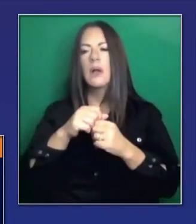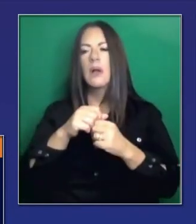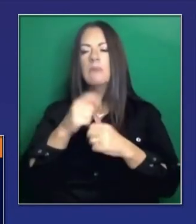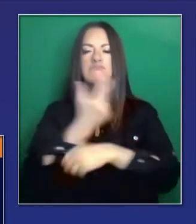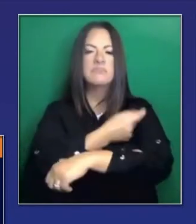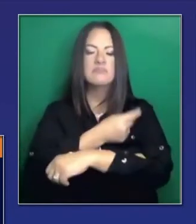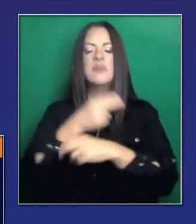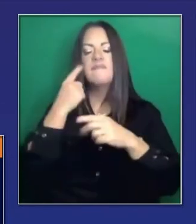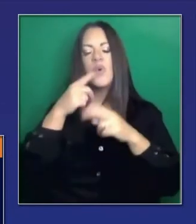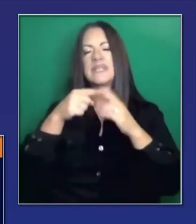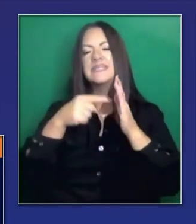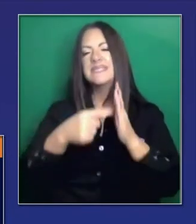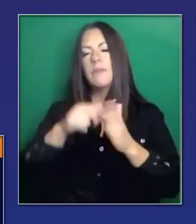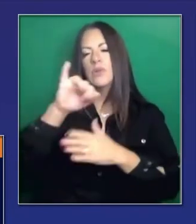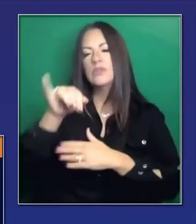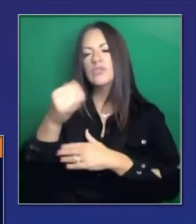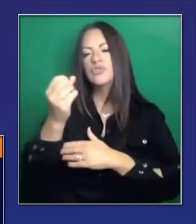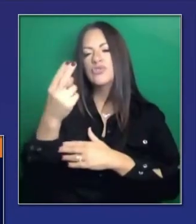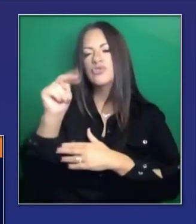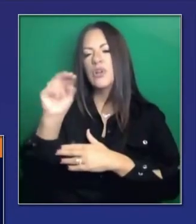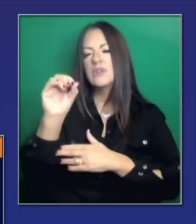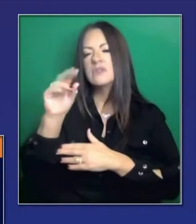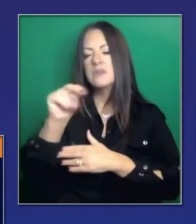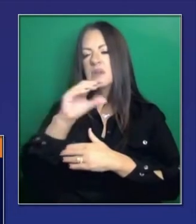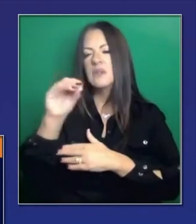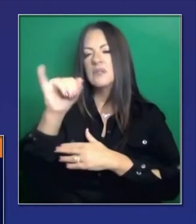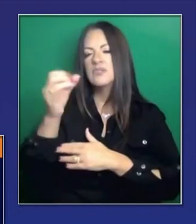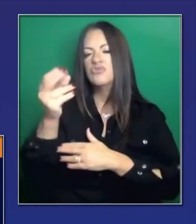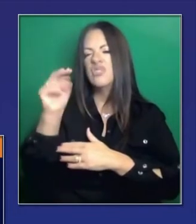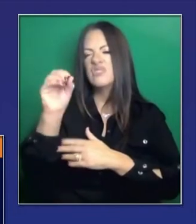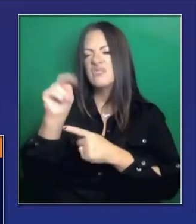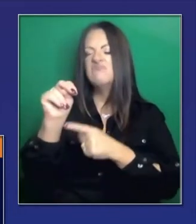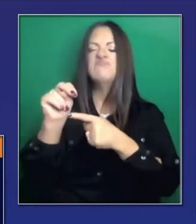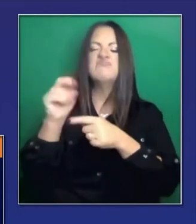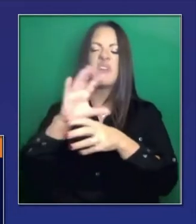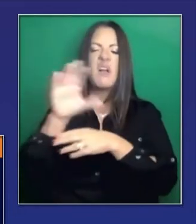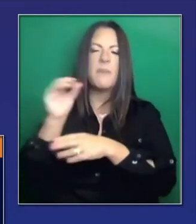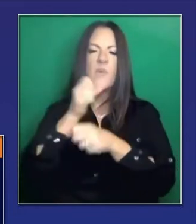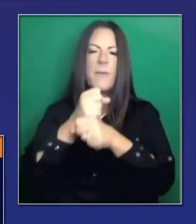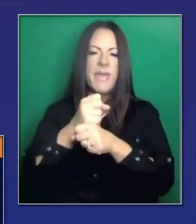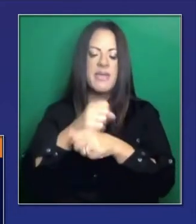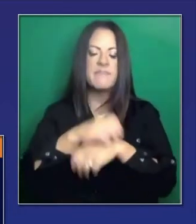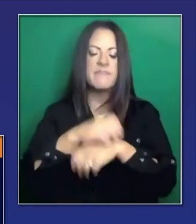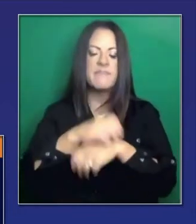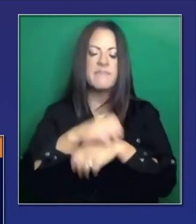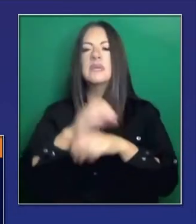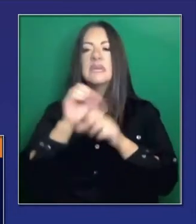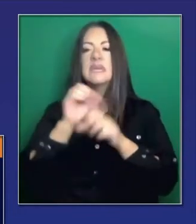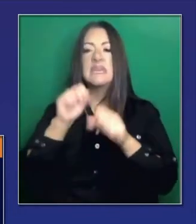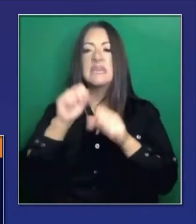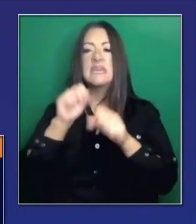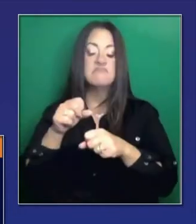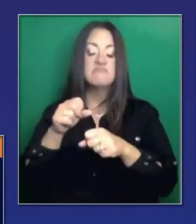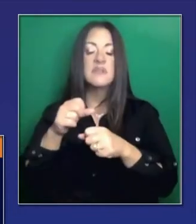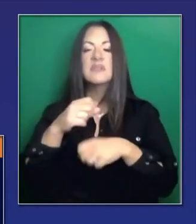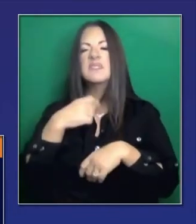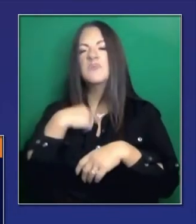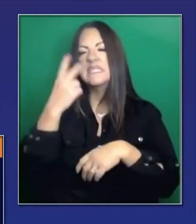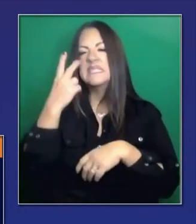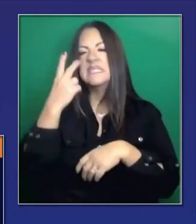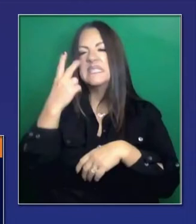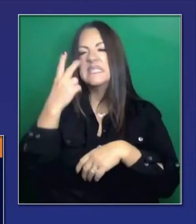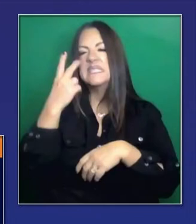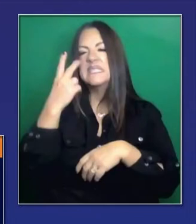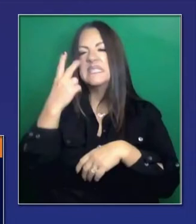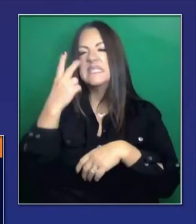tarde, por razones distintas. Pero CDC cree que sí protegerá contra esta nueva cepa. Y por eso es